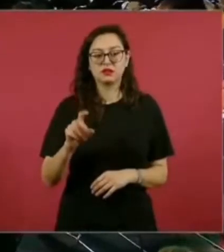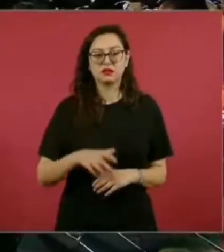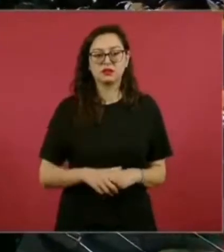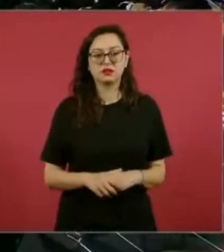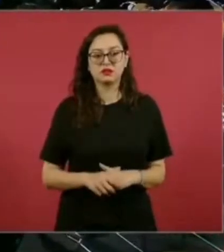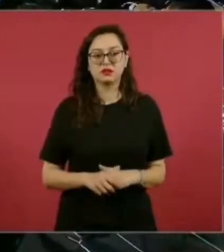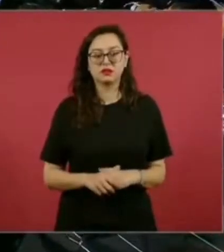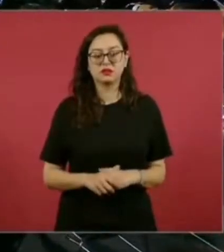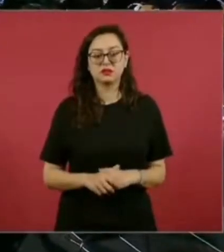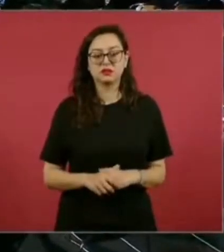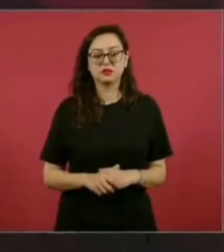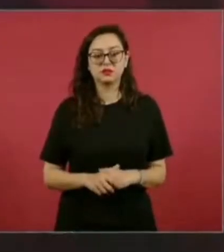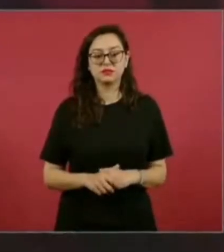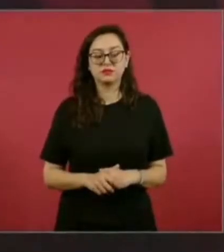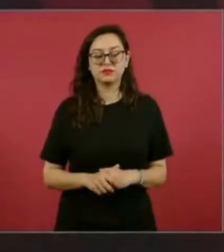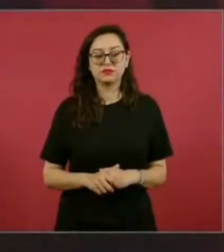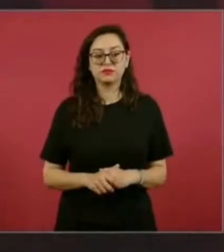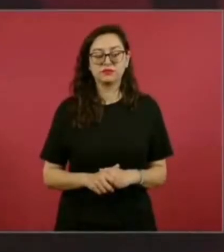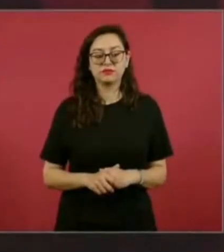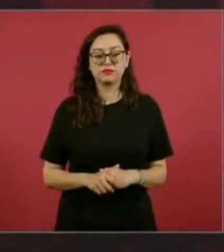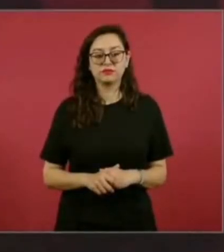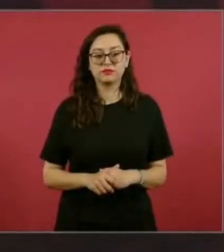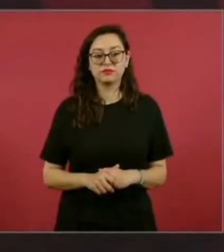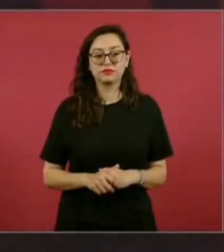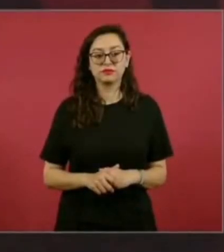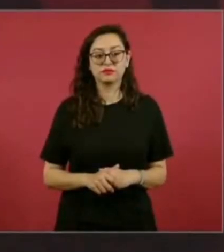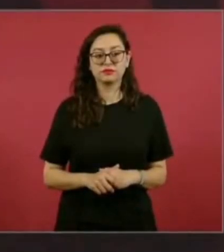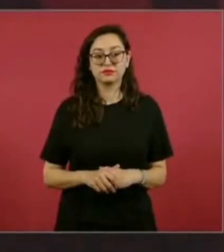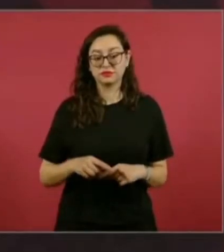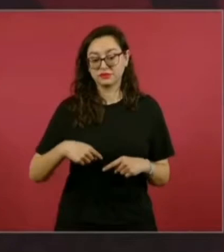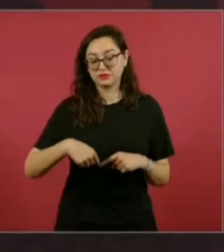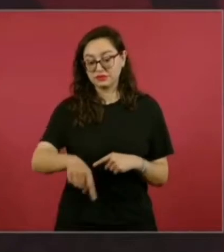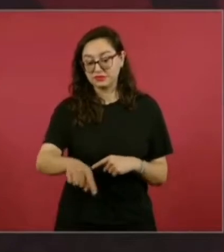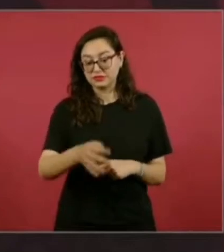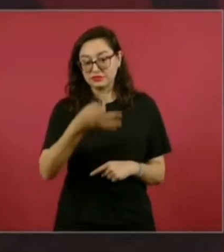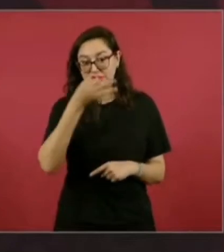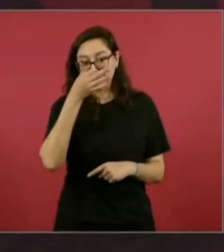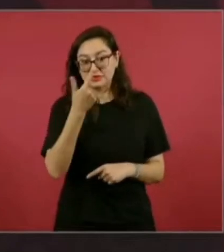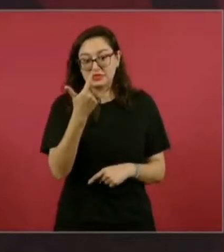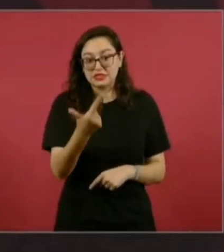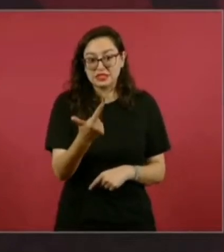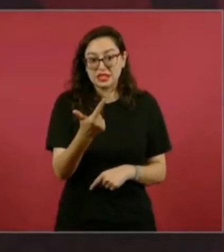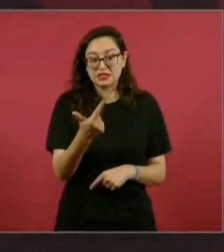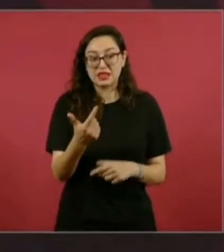días, mañaneras, 11 días, 7 mañaneras, ¿ya?